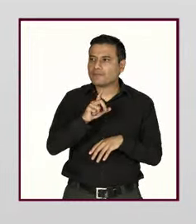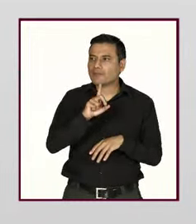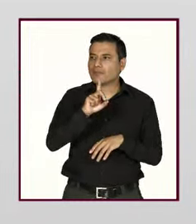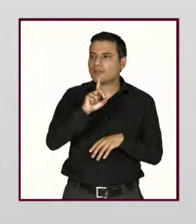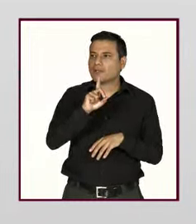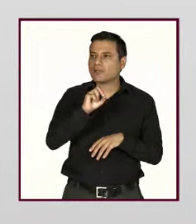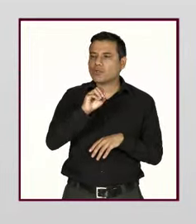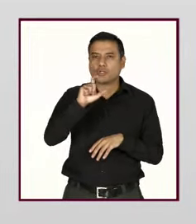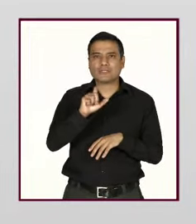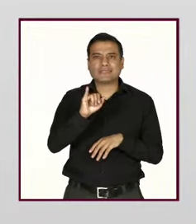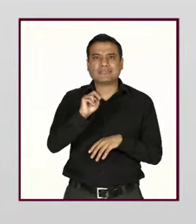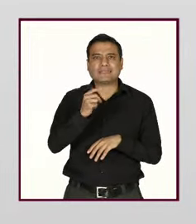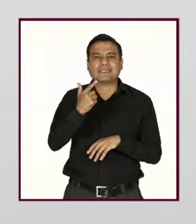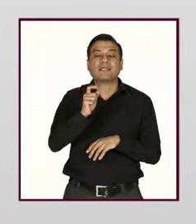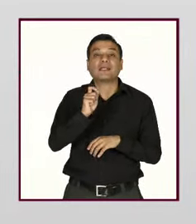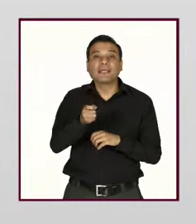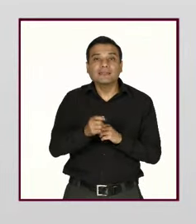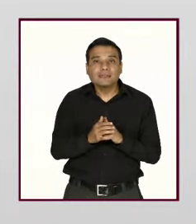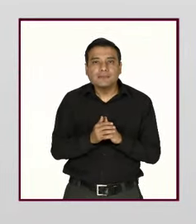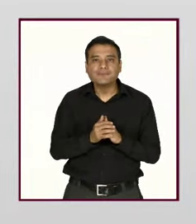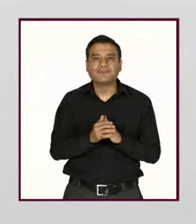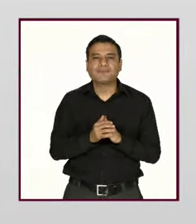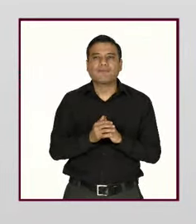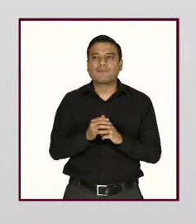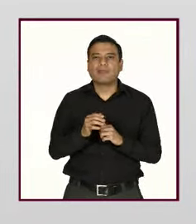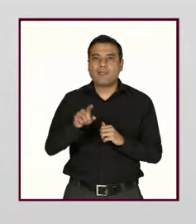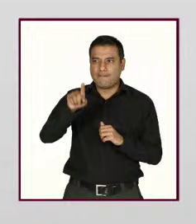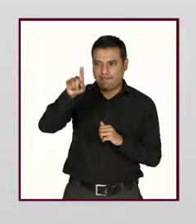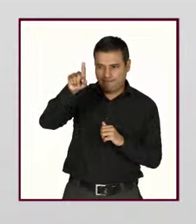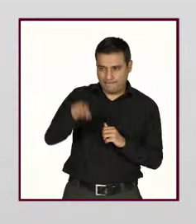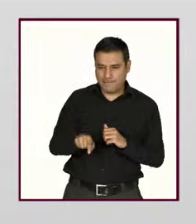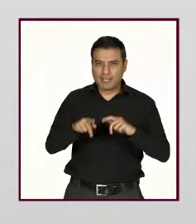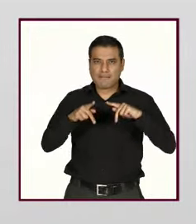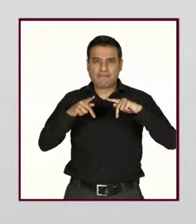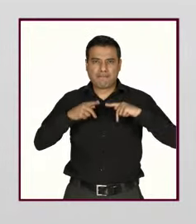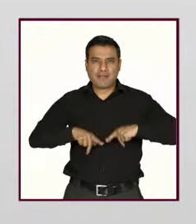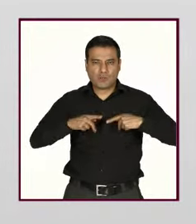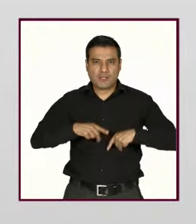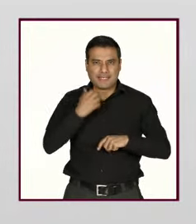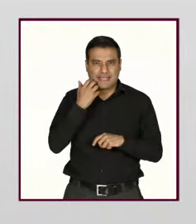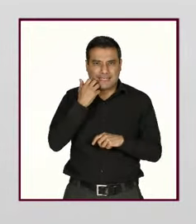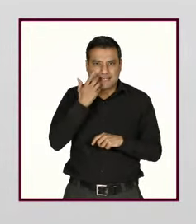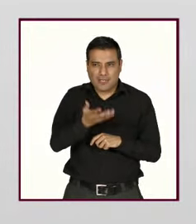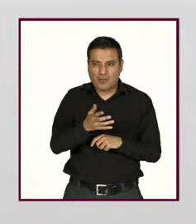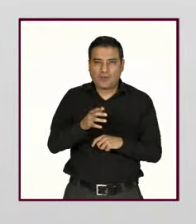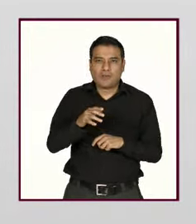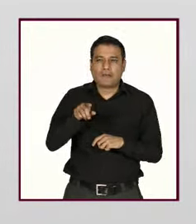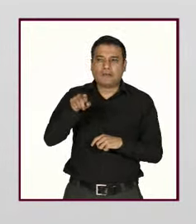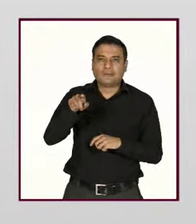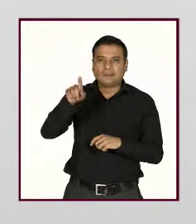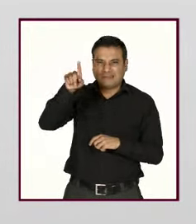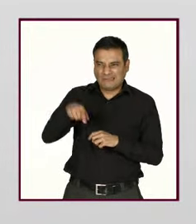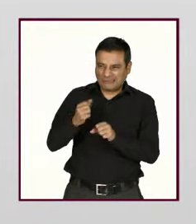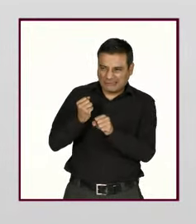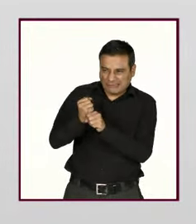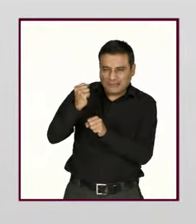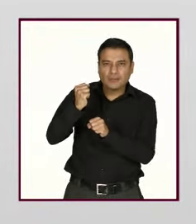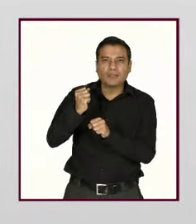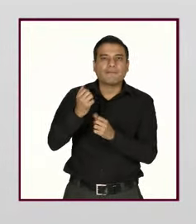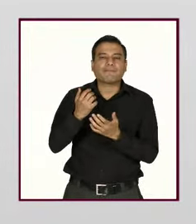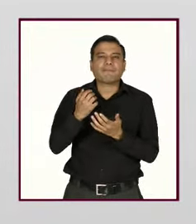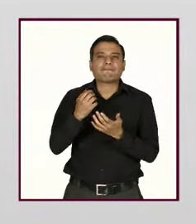generar una afectación de índole física a esta persona, ya sea con su nombre, dirección, número